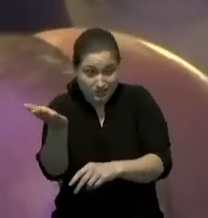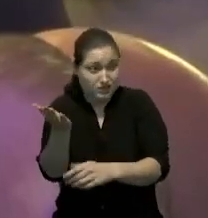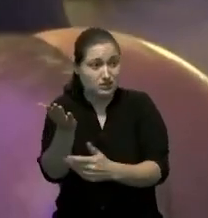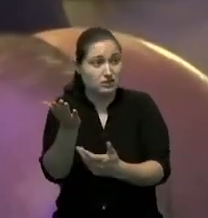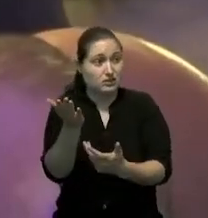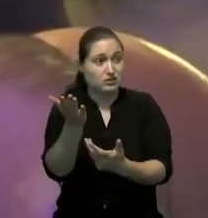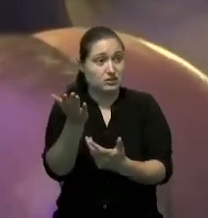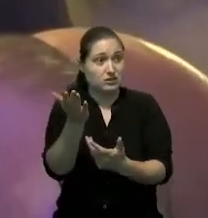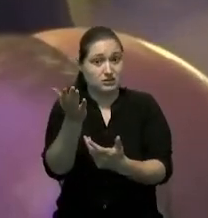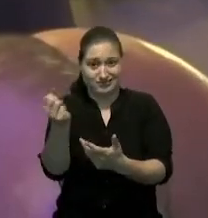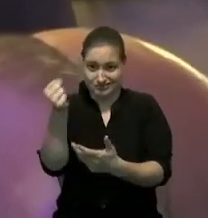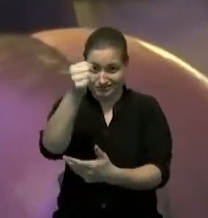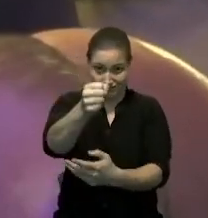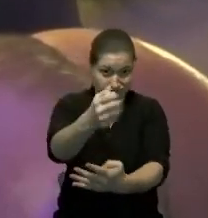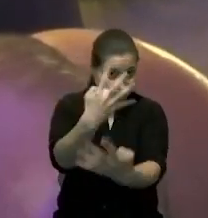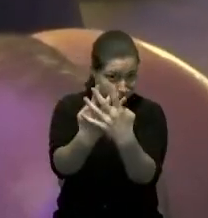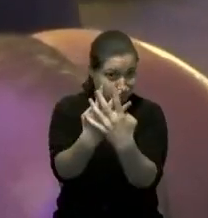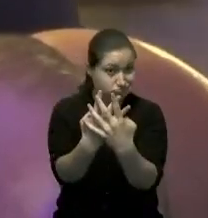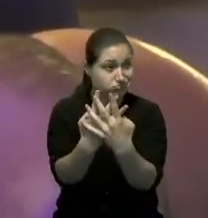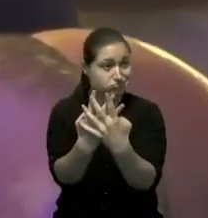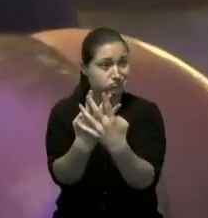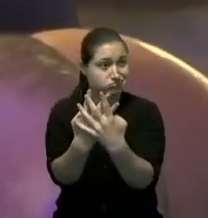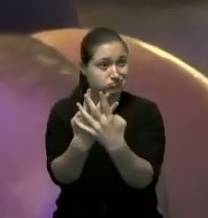carcelario que está